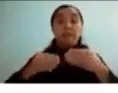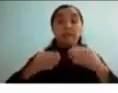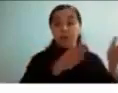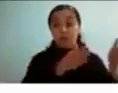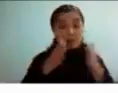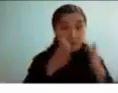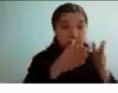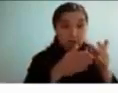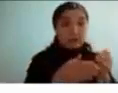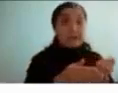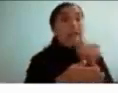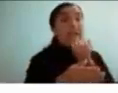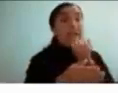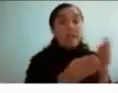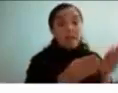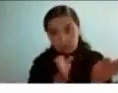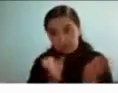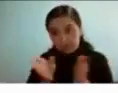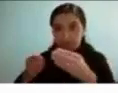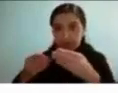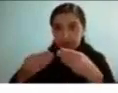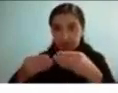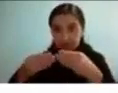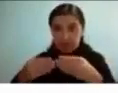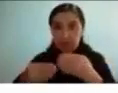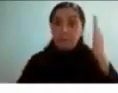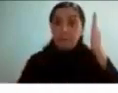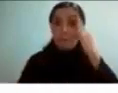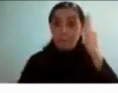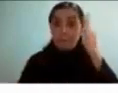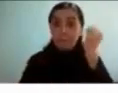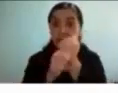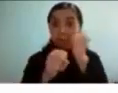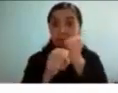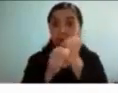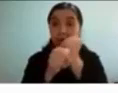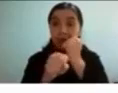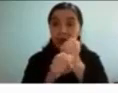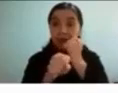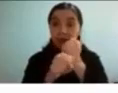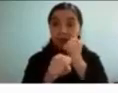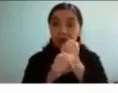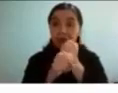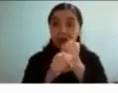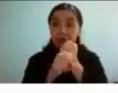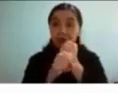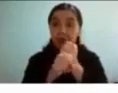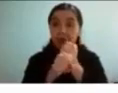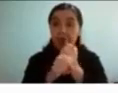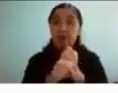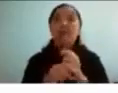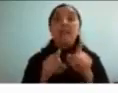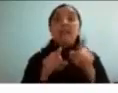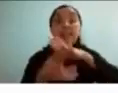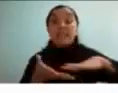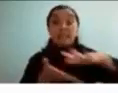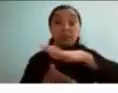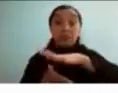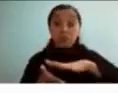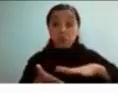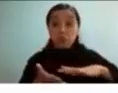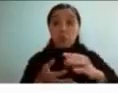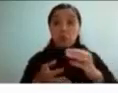hay algo que no está funcionando y la memoria de trabajo que es como este espacio donde yo puedo manipular la información para